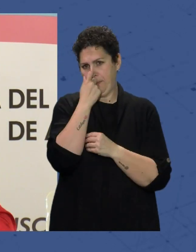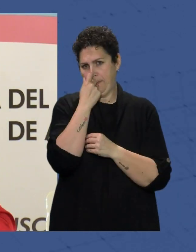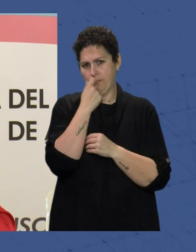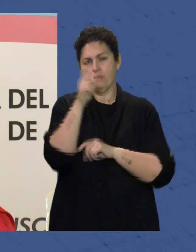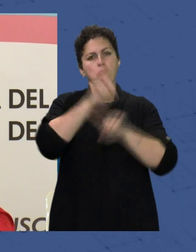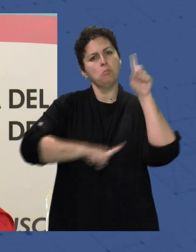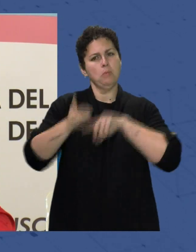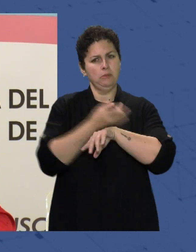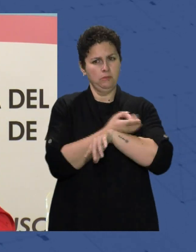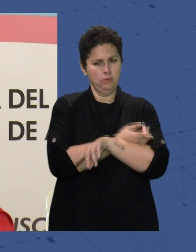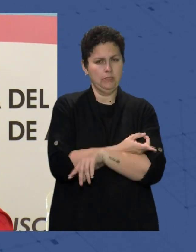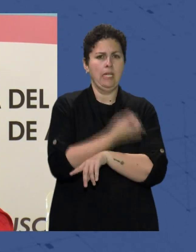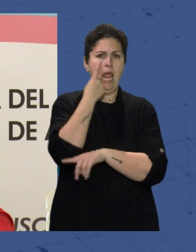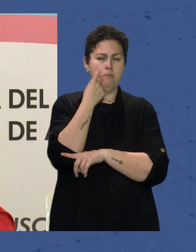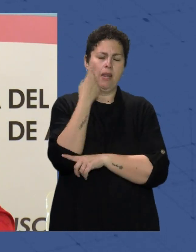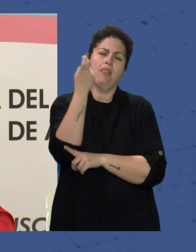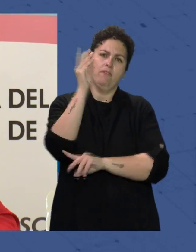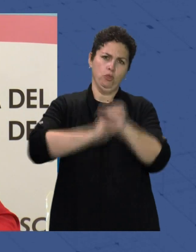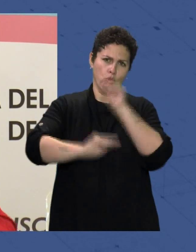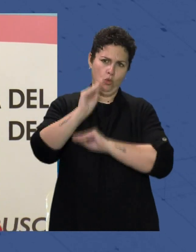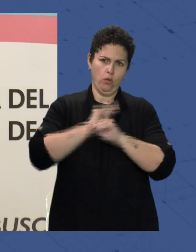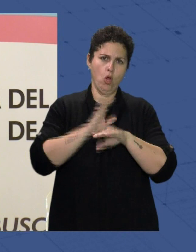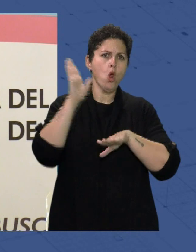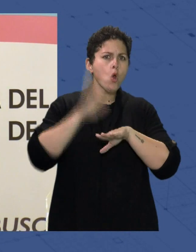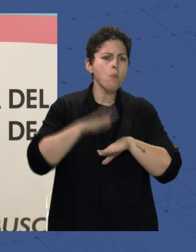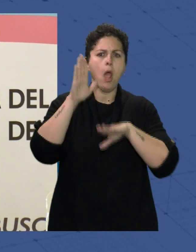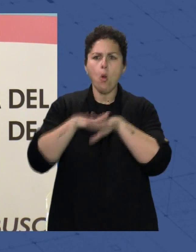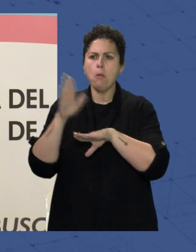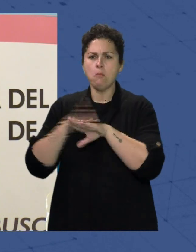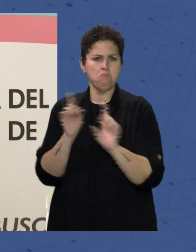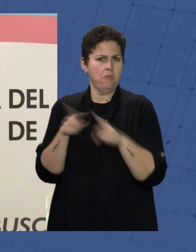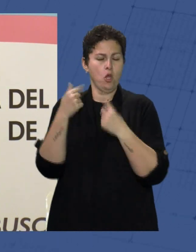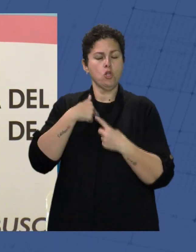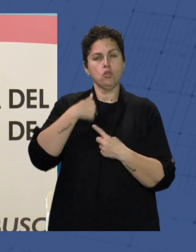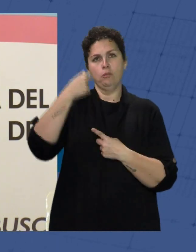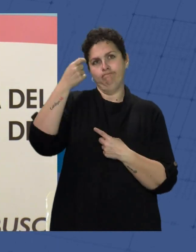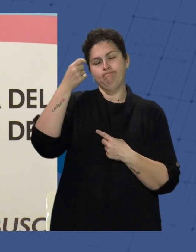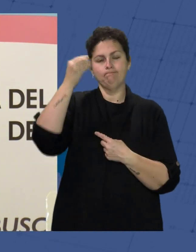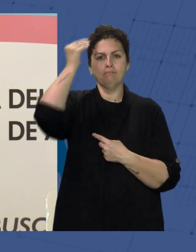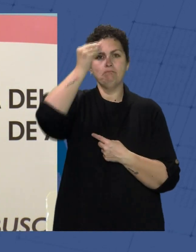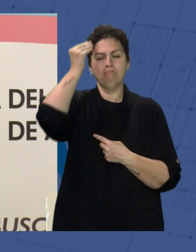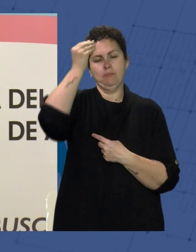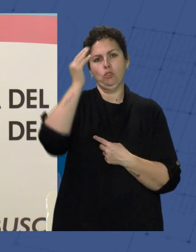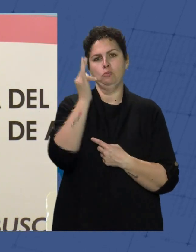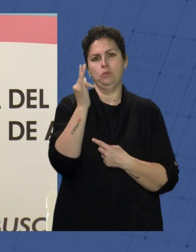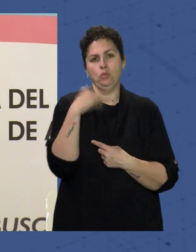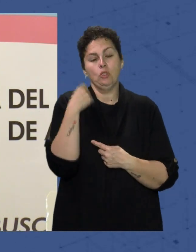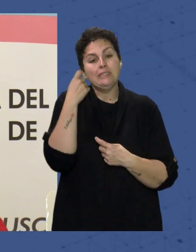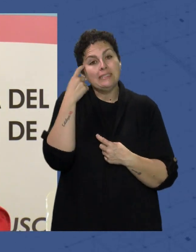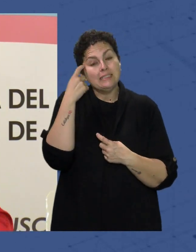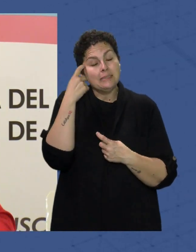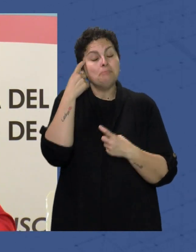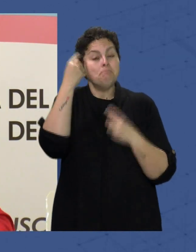Almería Necesita soluciones Y no necesita culpables Y yo soy una persona Muy optimista Y considero Que vamos a conseguirlo Vamos a